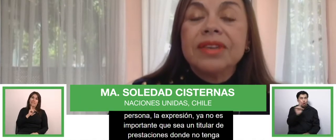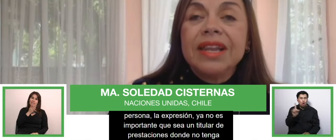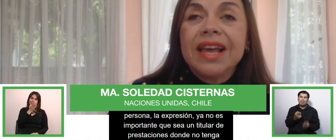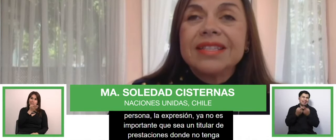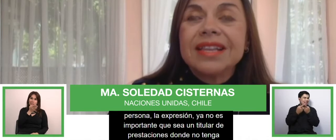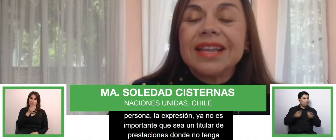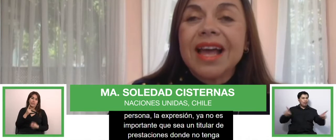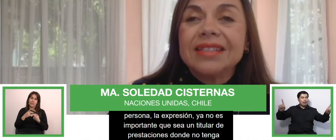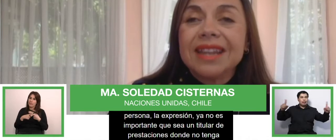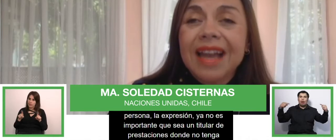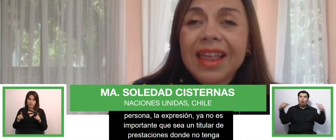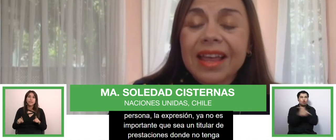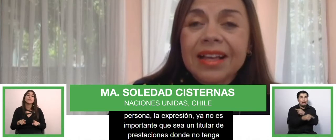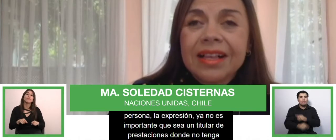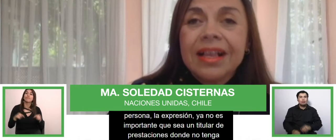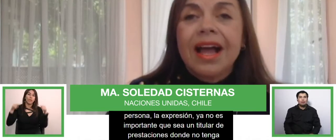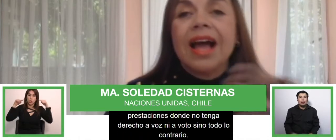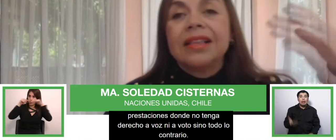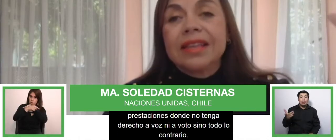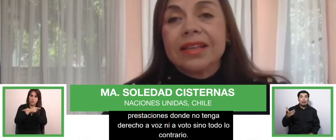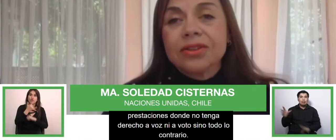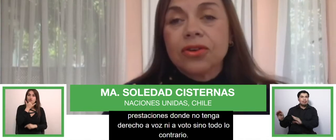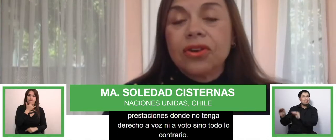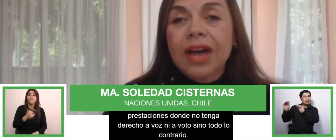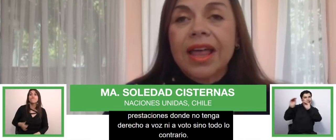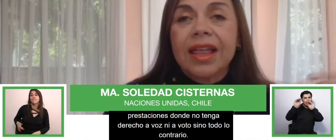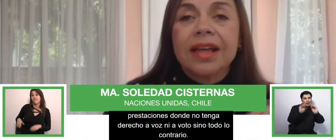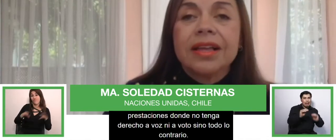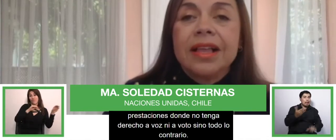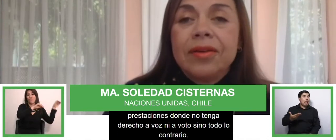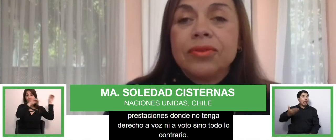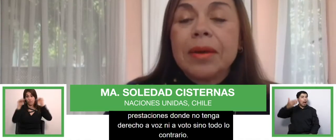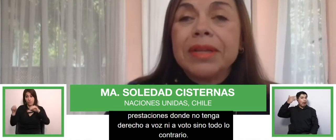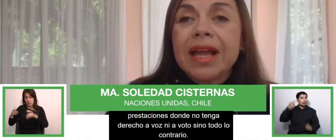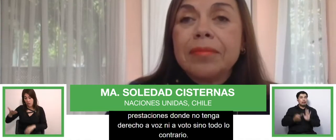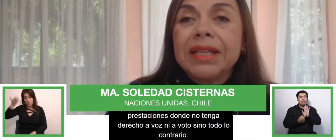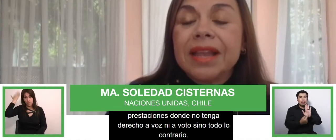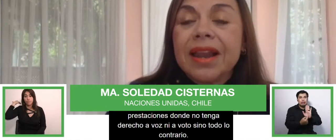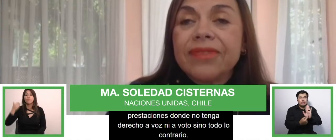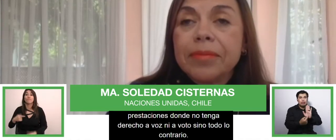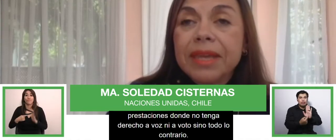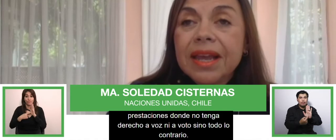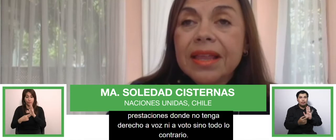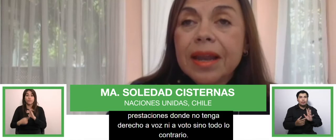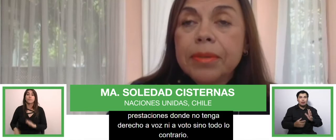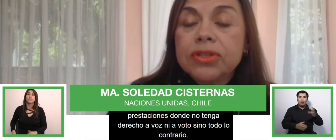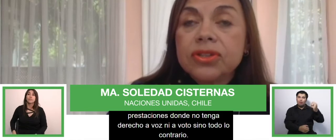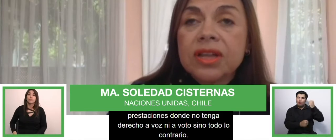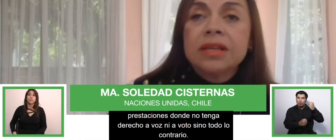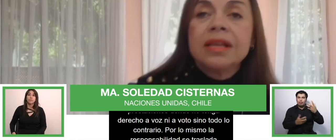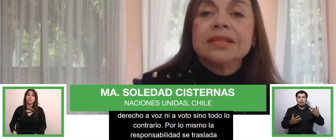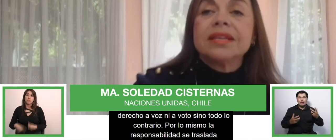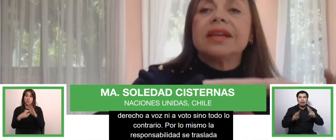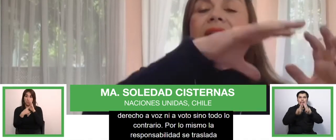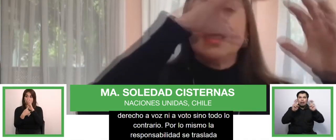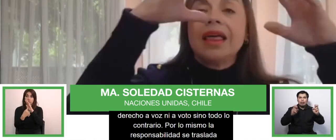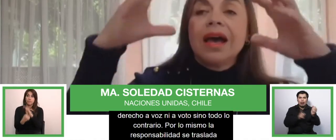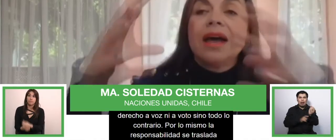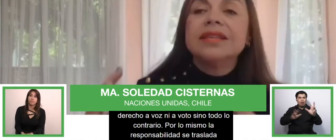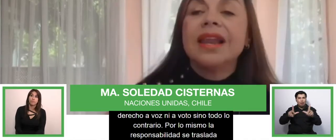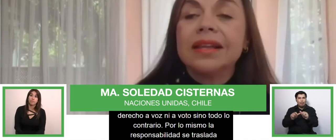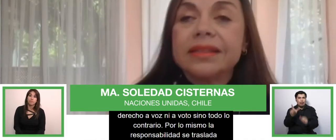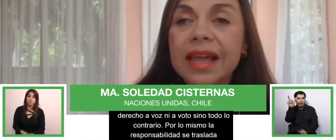responsabilidad se traslada, antes colocada fundamentalmente en las familias de las personas, se